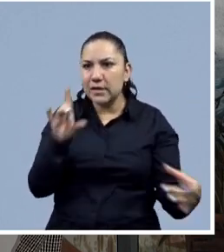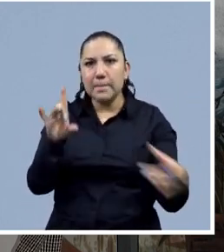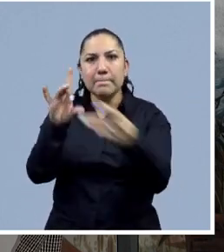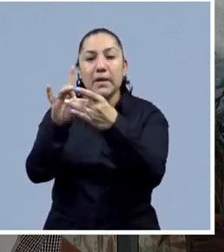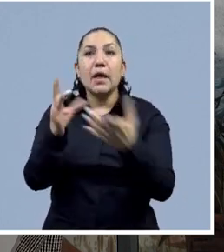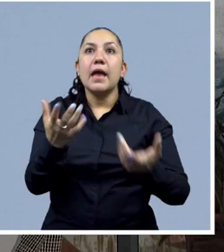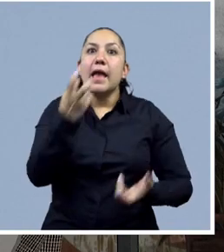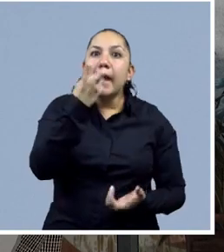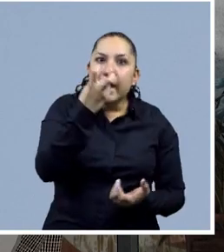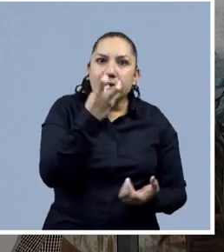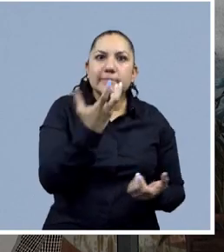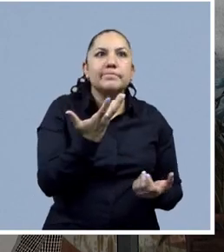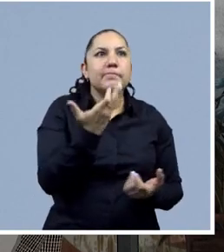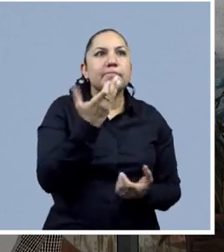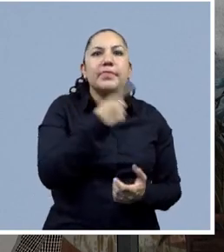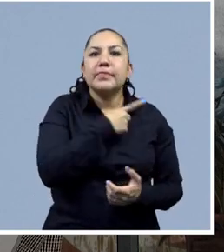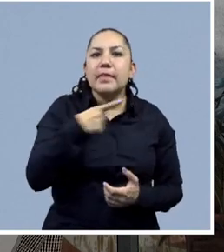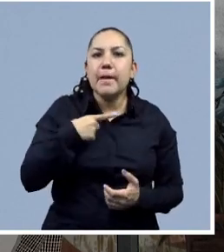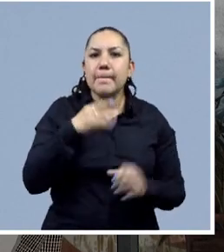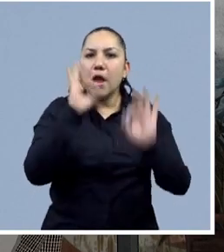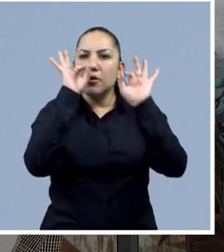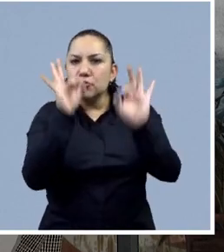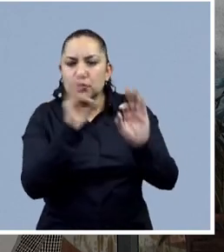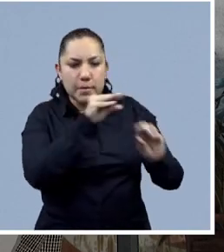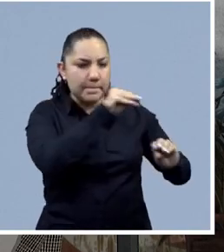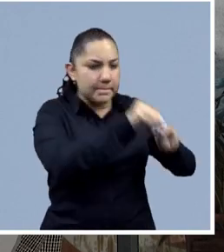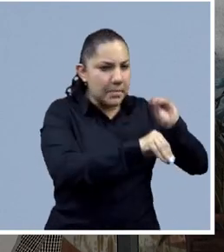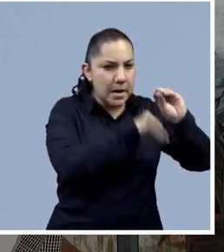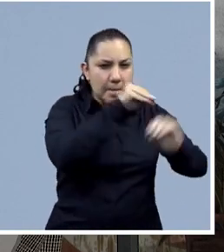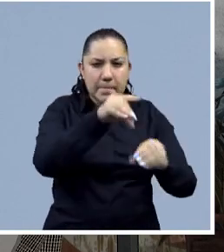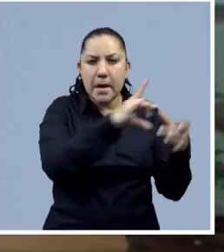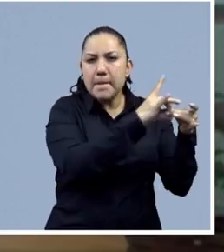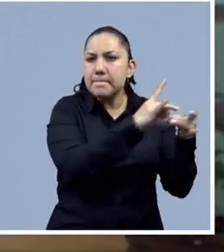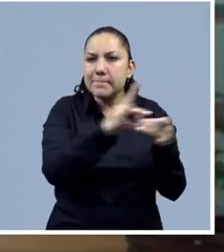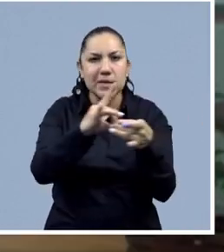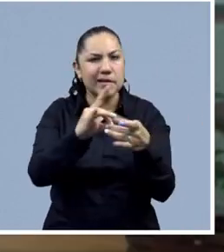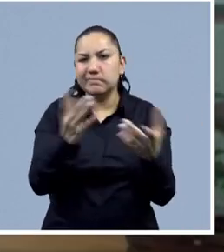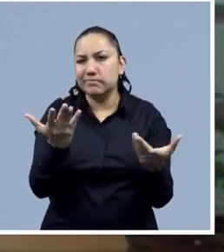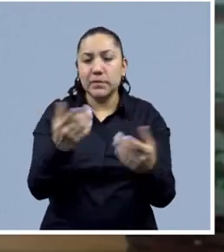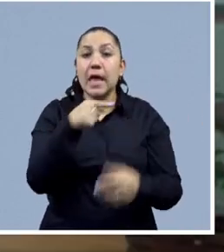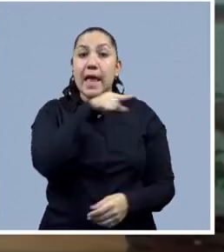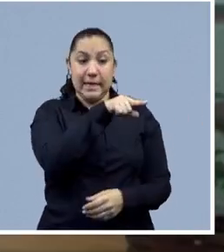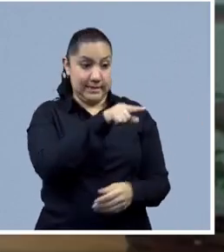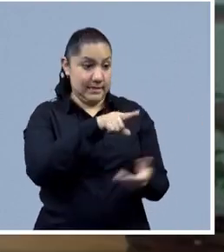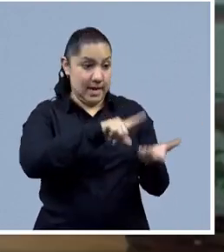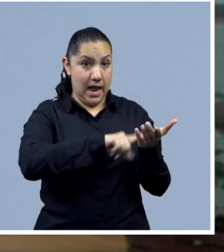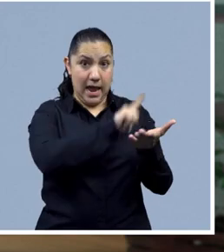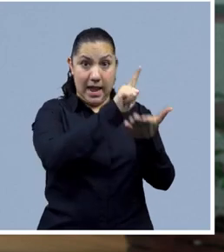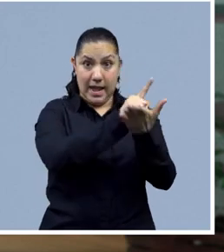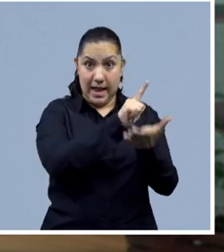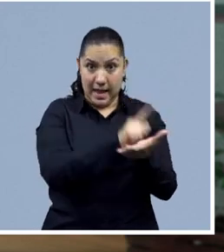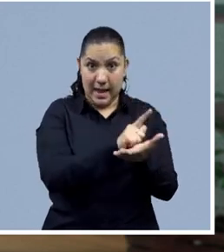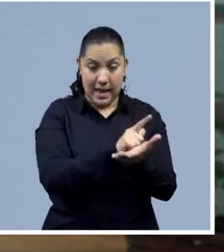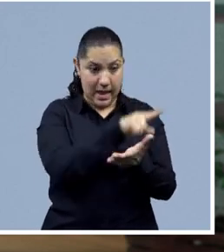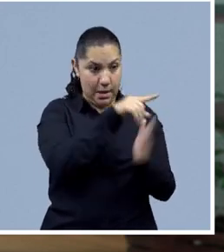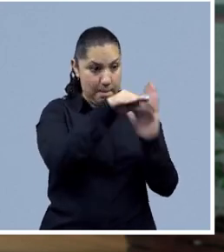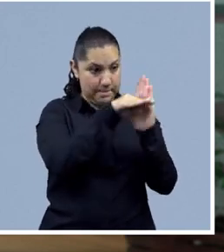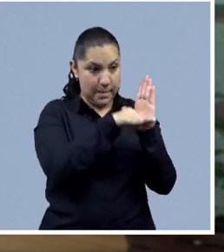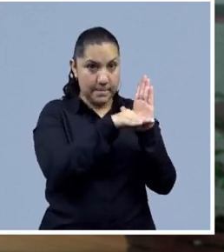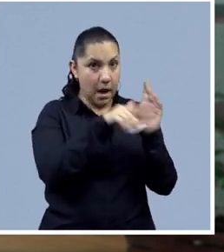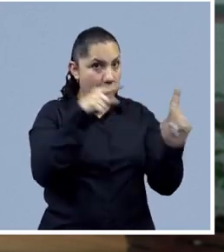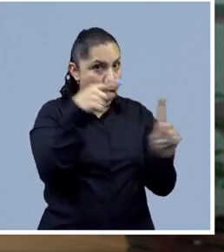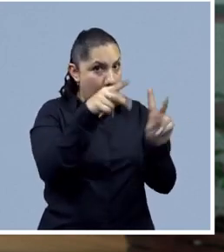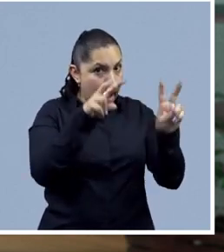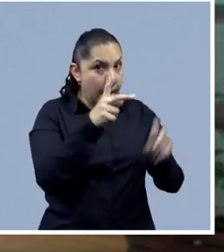están construidos con tiempo, y el derecho penal lo que pide o lo que solicita es justamente